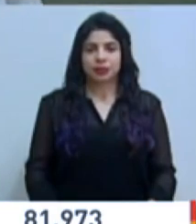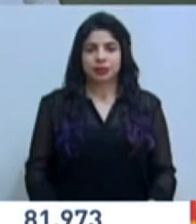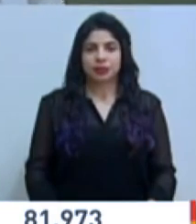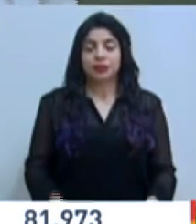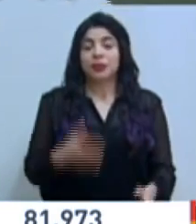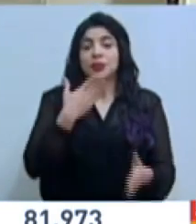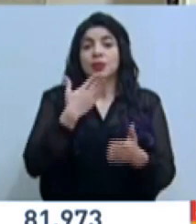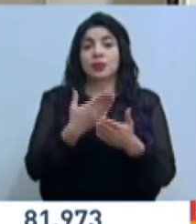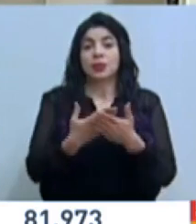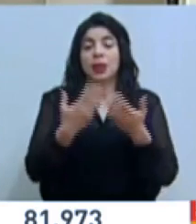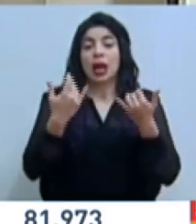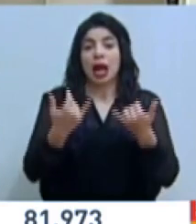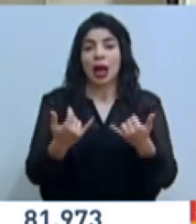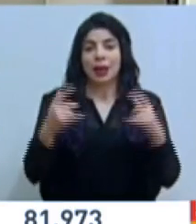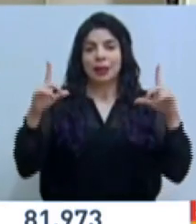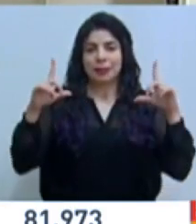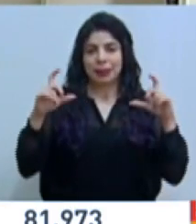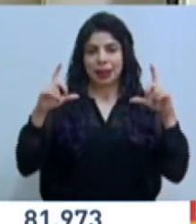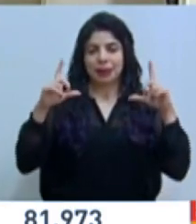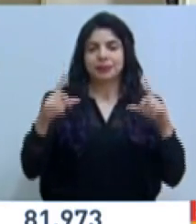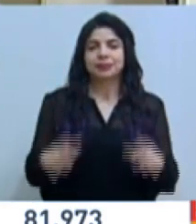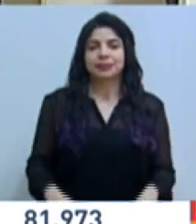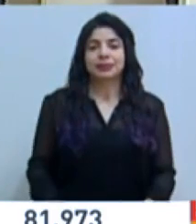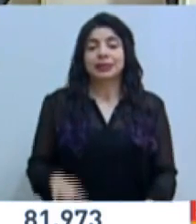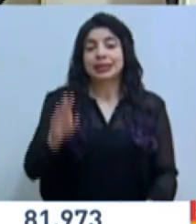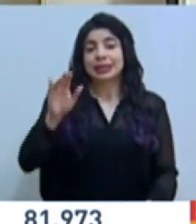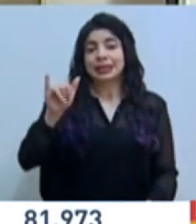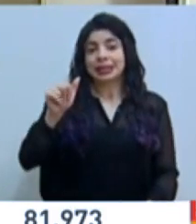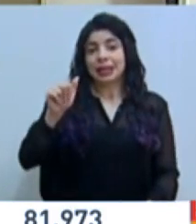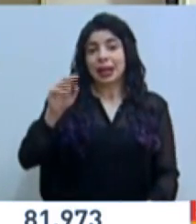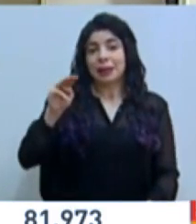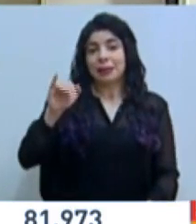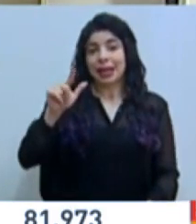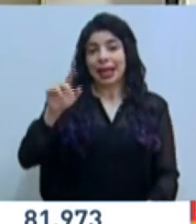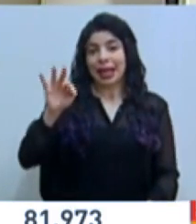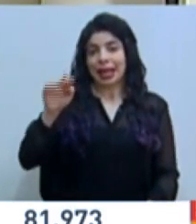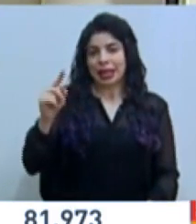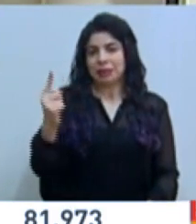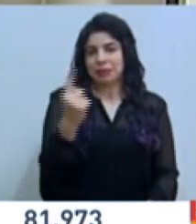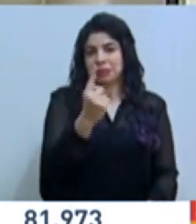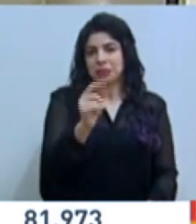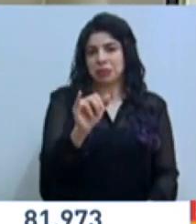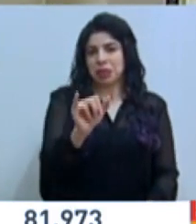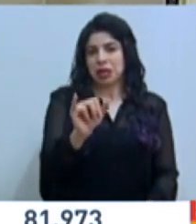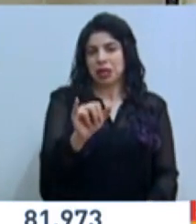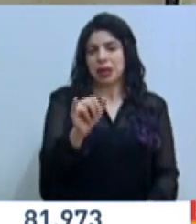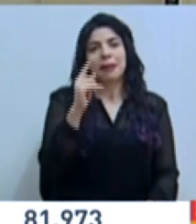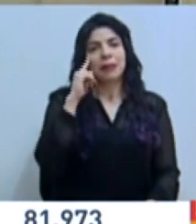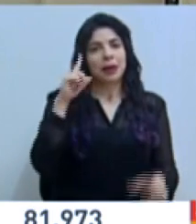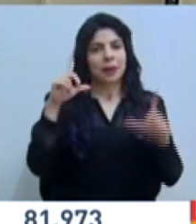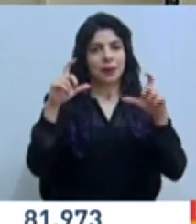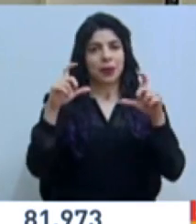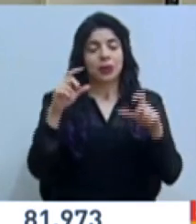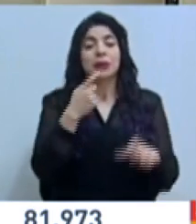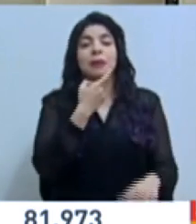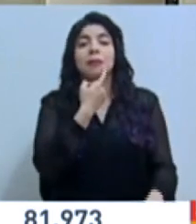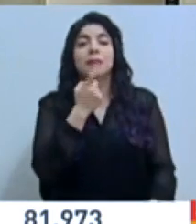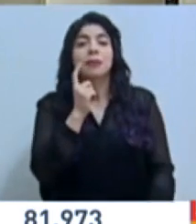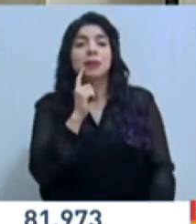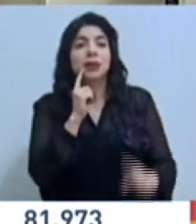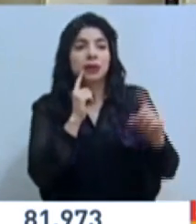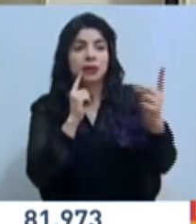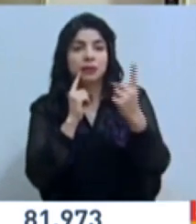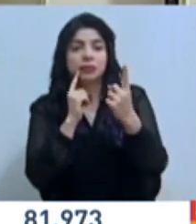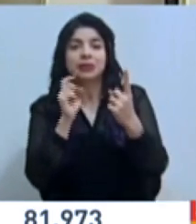Muy bien, vamos a tomar una fotografía, doña Yamila, tal vez si se queda por ahí para tomar una fotografía, doña Pilar y don